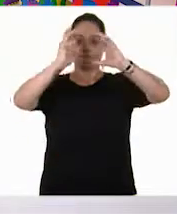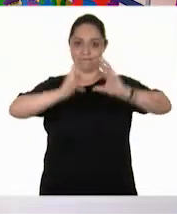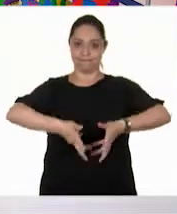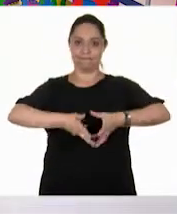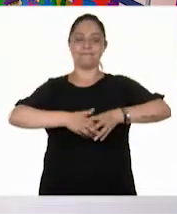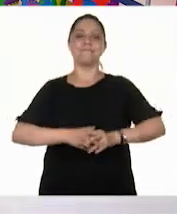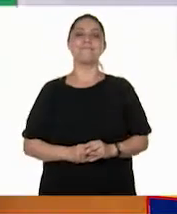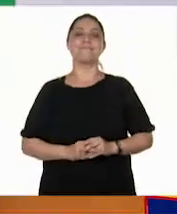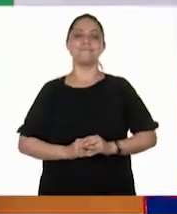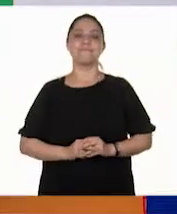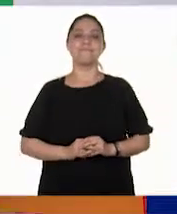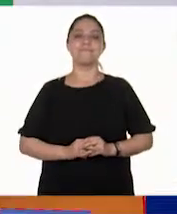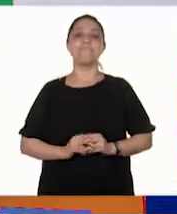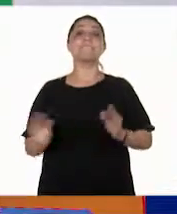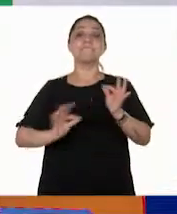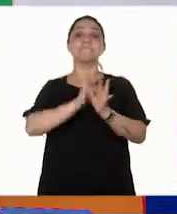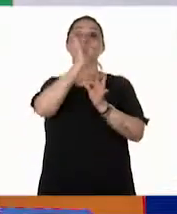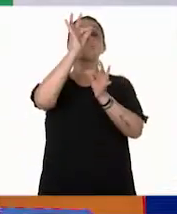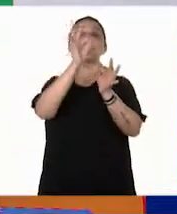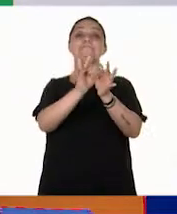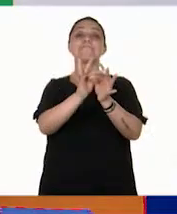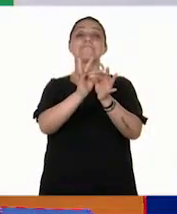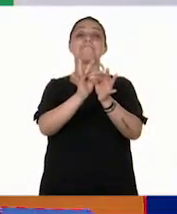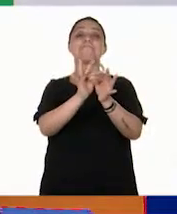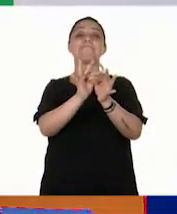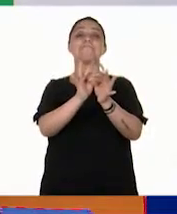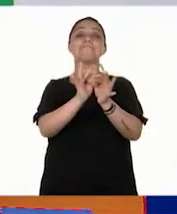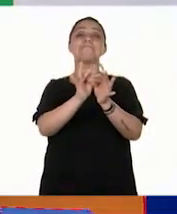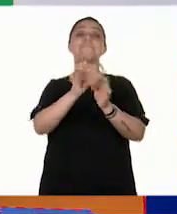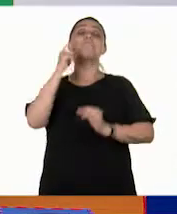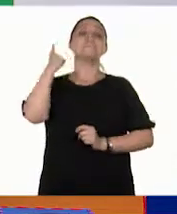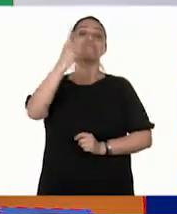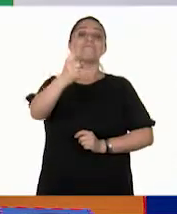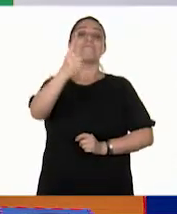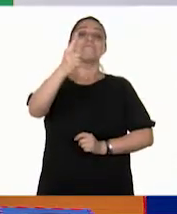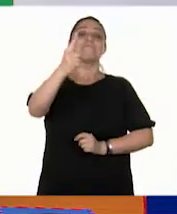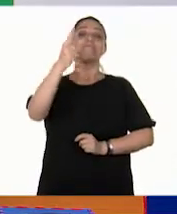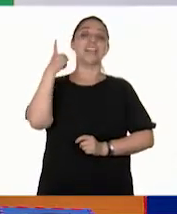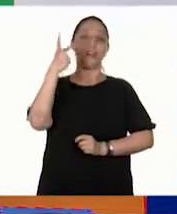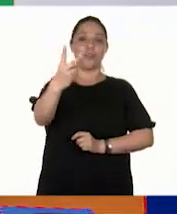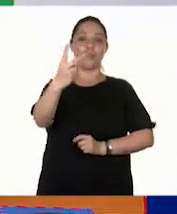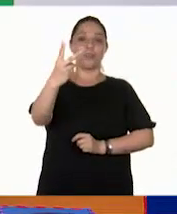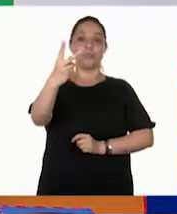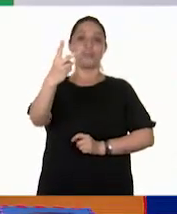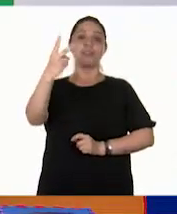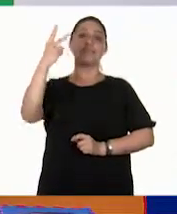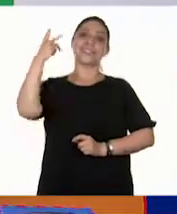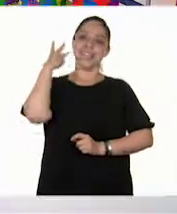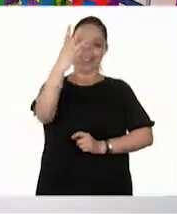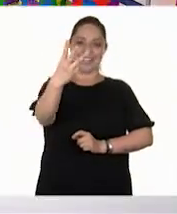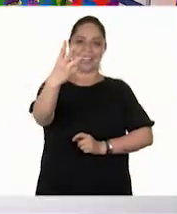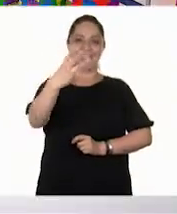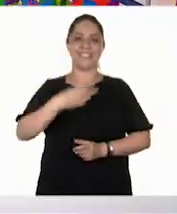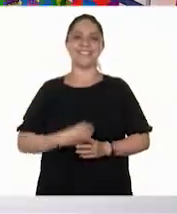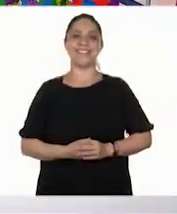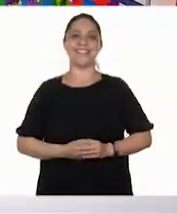Excelente. Y listos. Contamos todos juntos. ¿Listos y listos? Una, dos, tres.